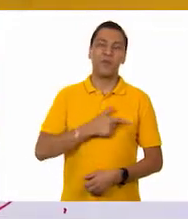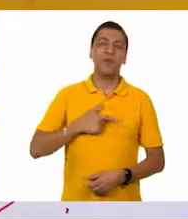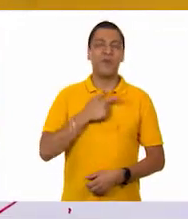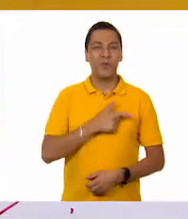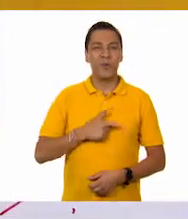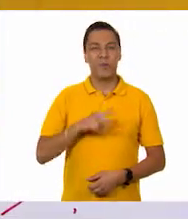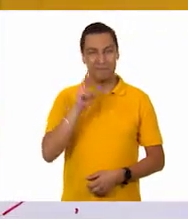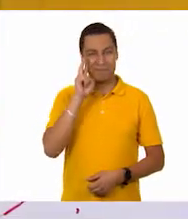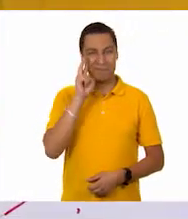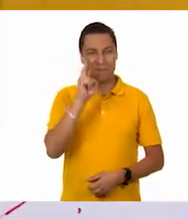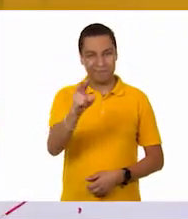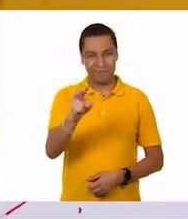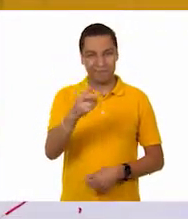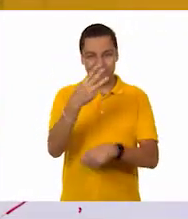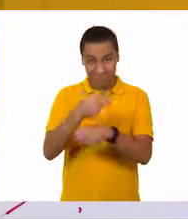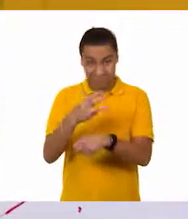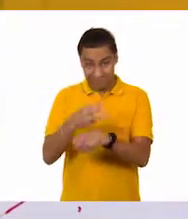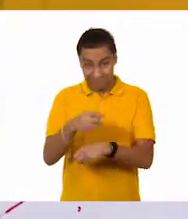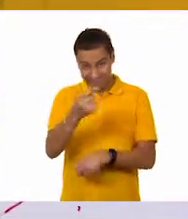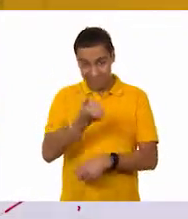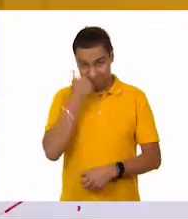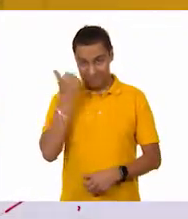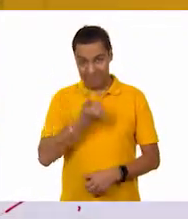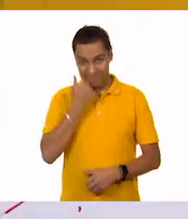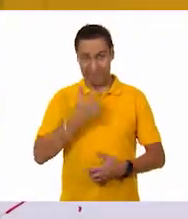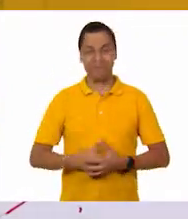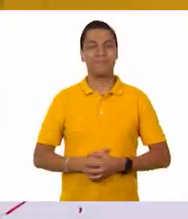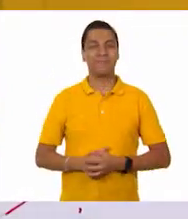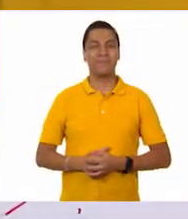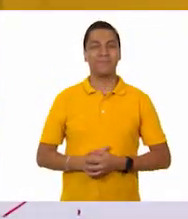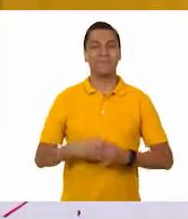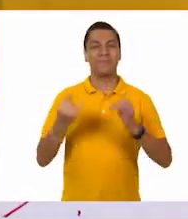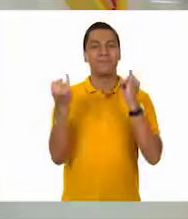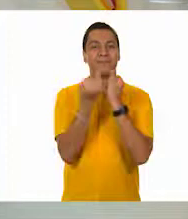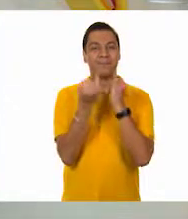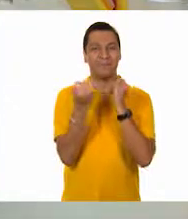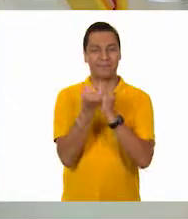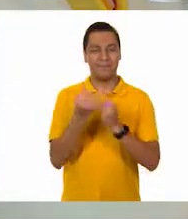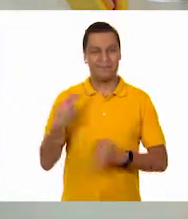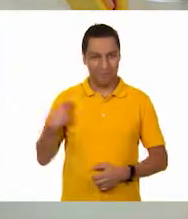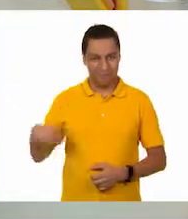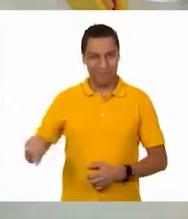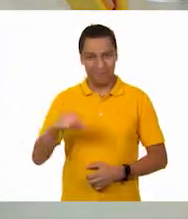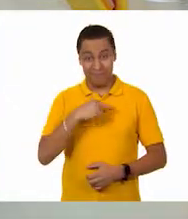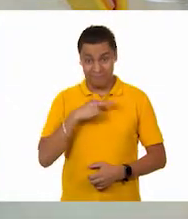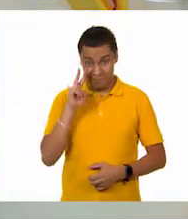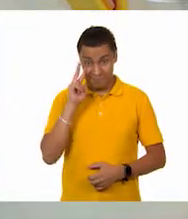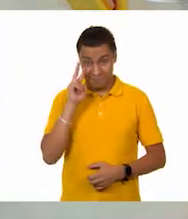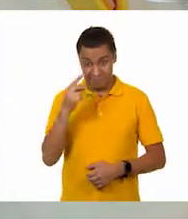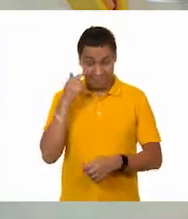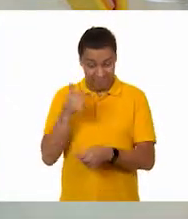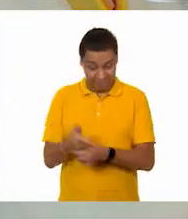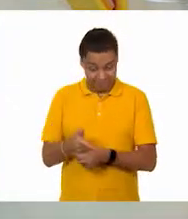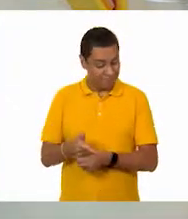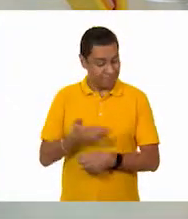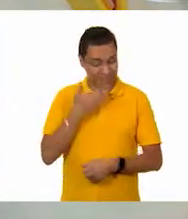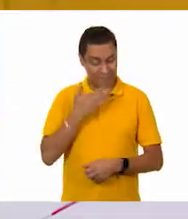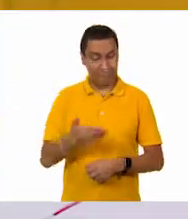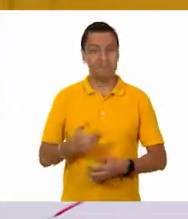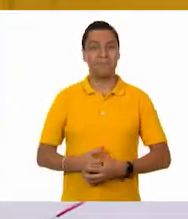las niñas y los niños de tercer grado. Exactamente. ¡Ah, a nosotros también nos da mucho gusto tenerte aquí en Aprende en Casa 3.